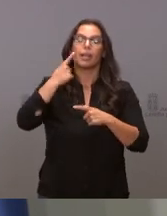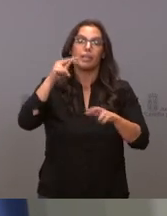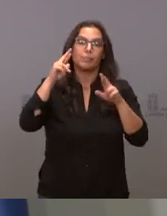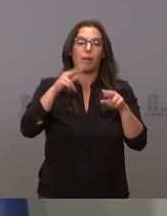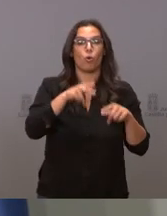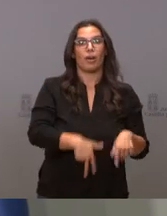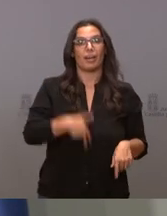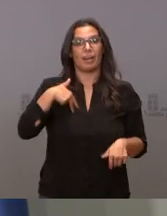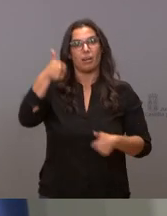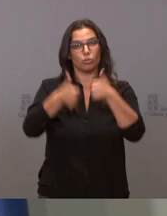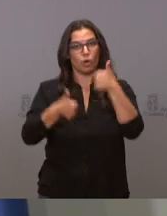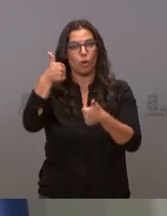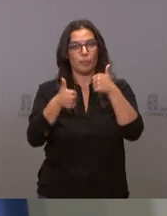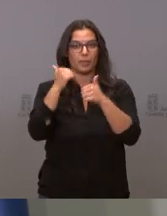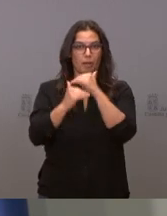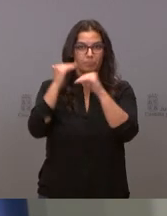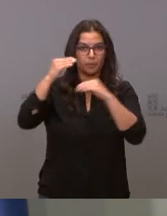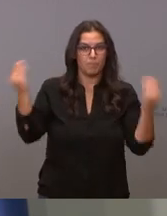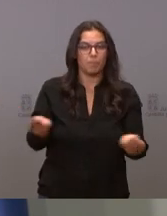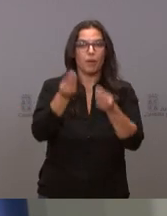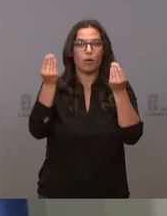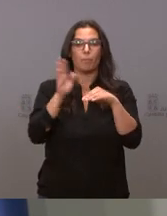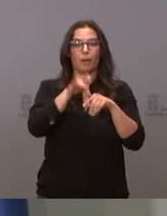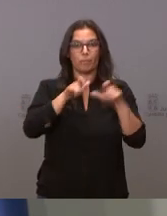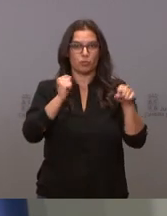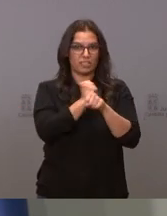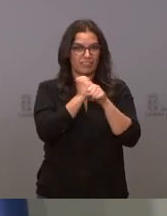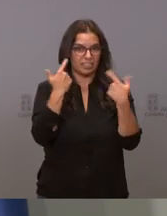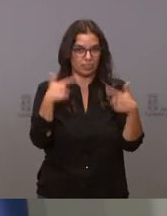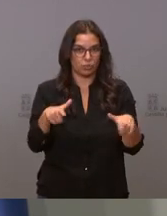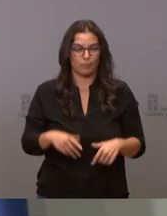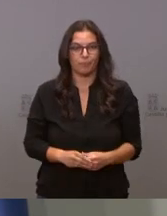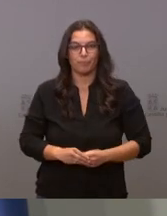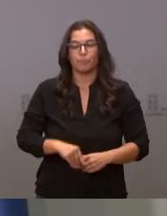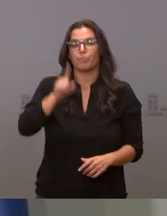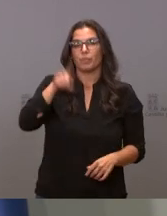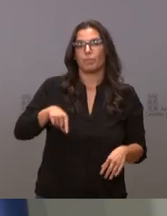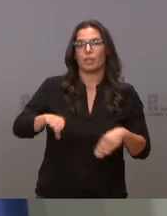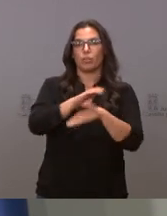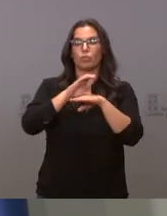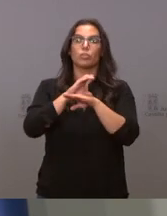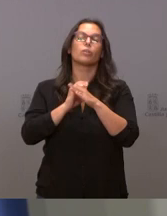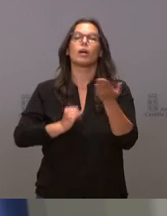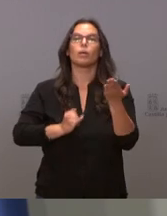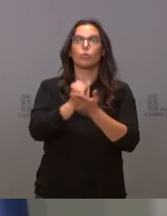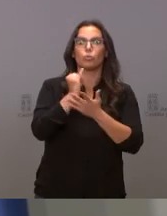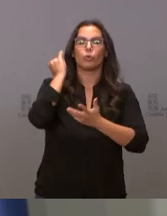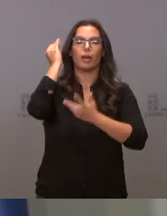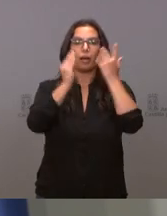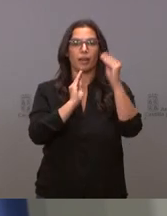de los operadores en el sector. También la Consejería de Agricultura, Ganadería y Desarrollo Rural